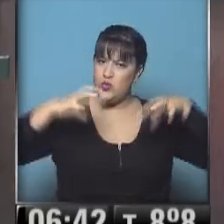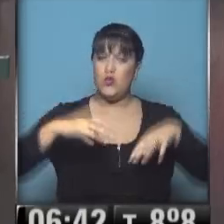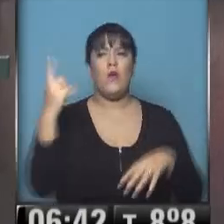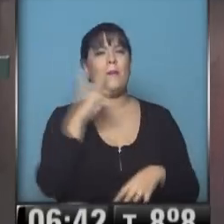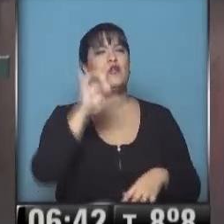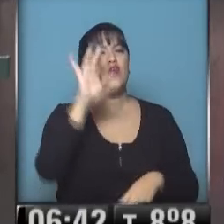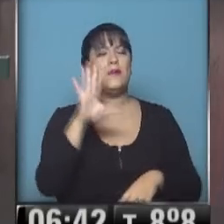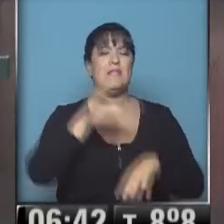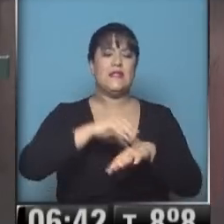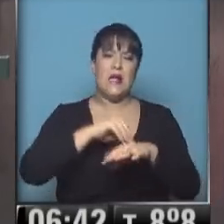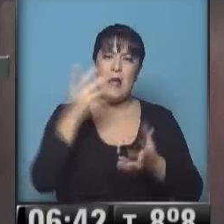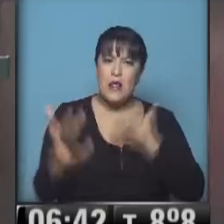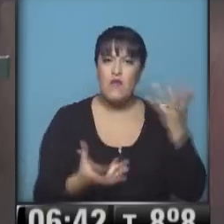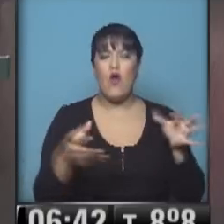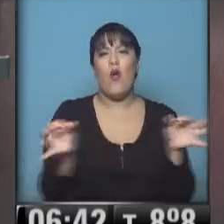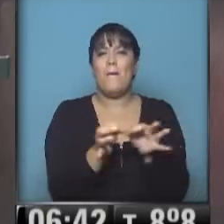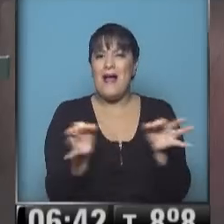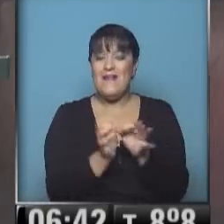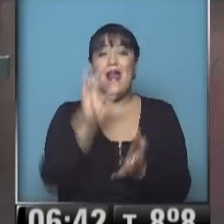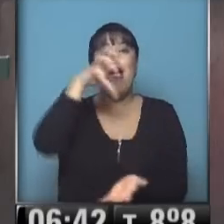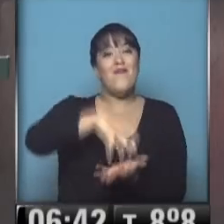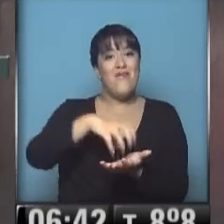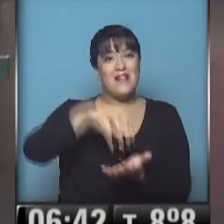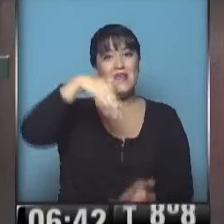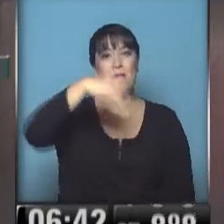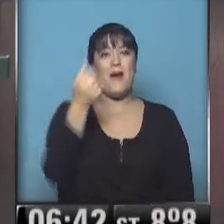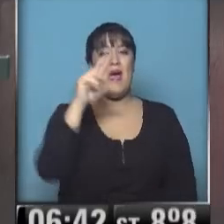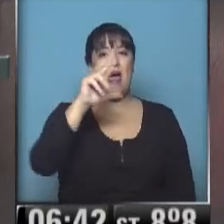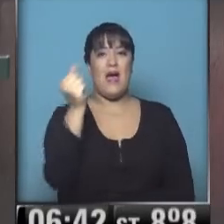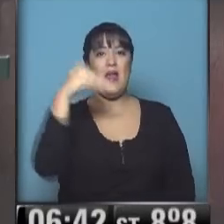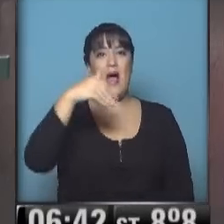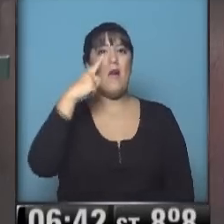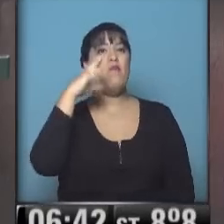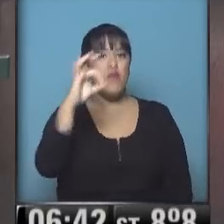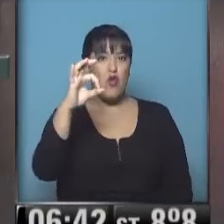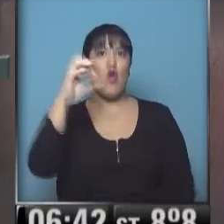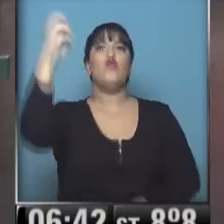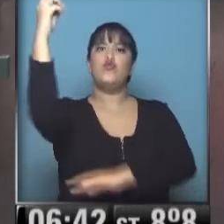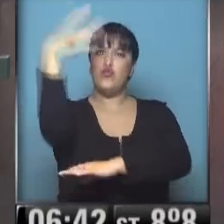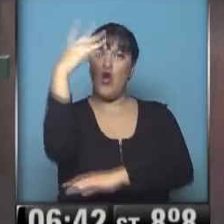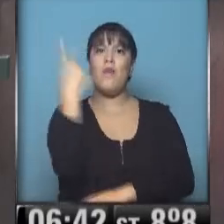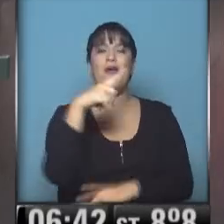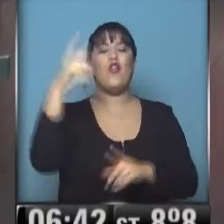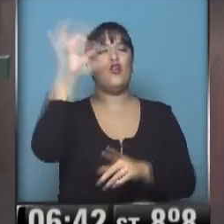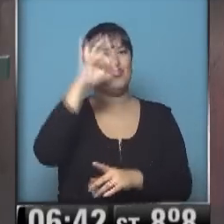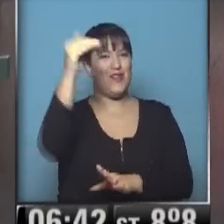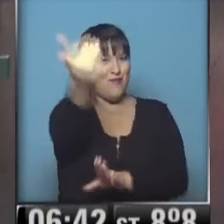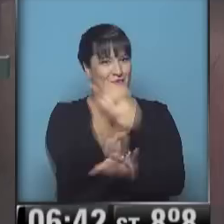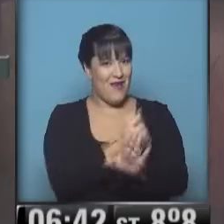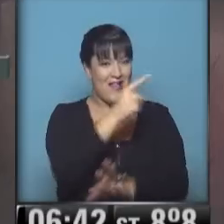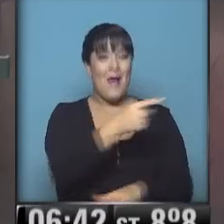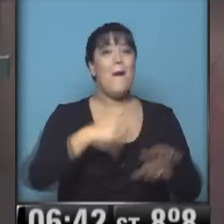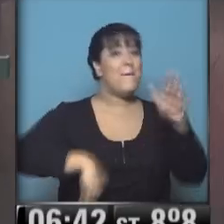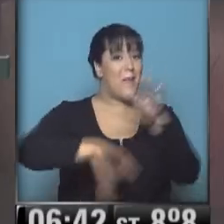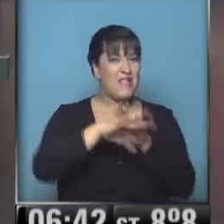Tierra del Fuego, Malvinas. Y la base Marambio con muchísimo sol y temperaturas bajo cero durante toda la jornada. La máxima 5 grados bajo